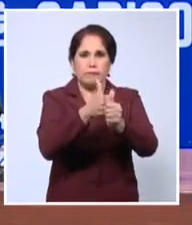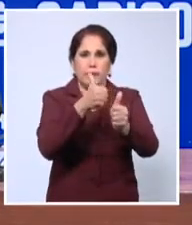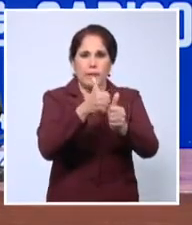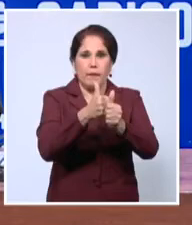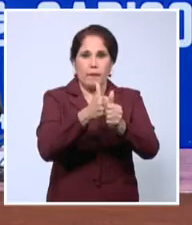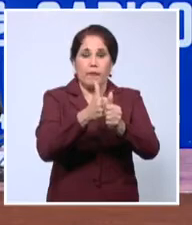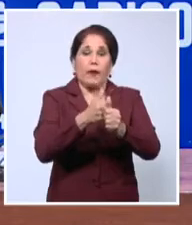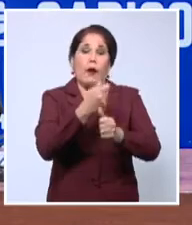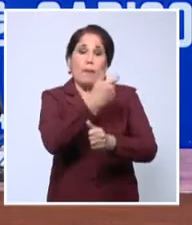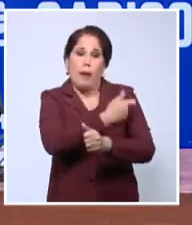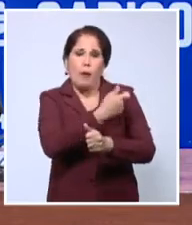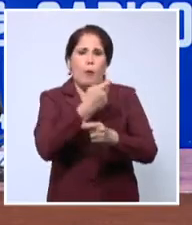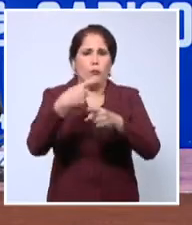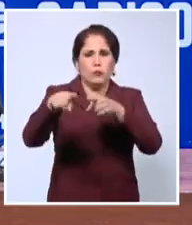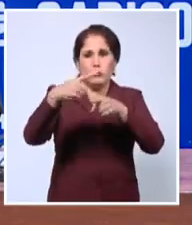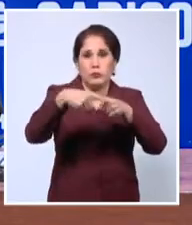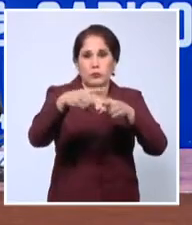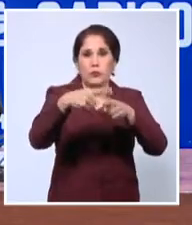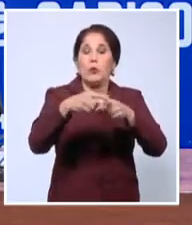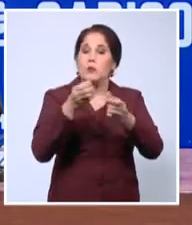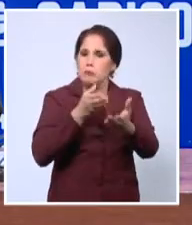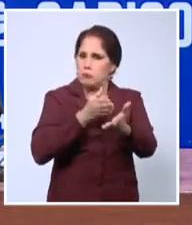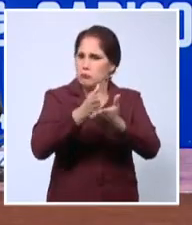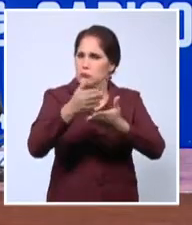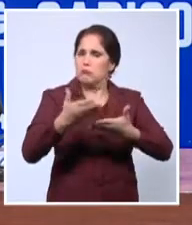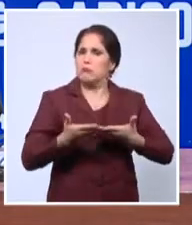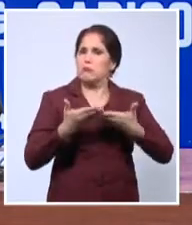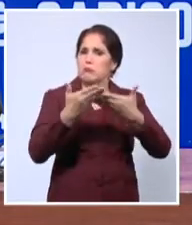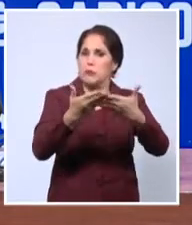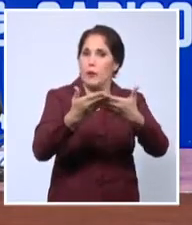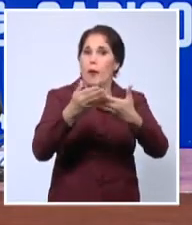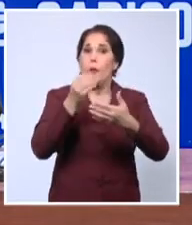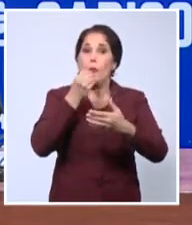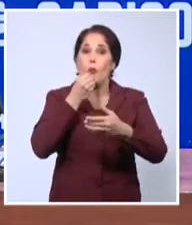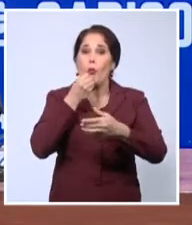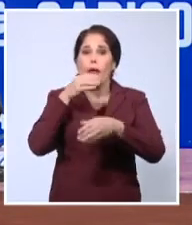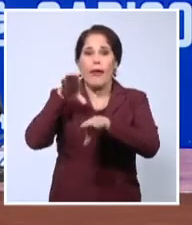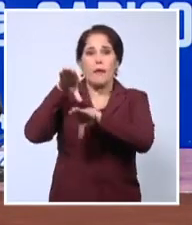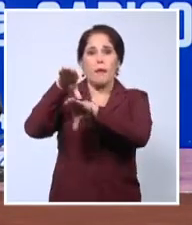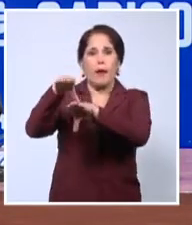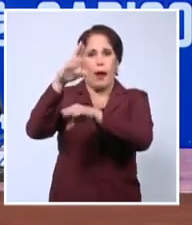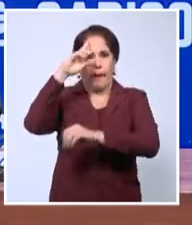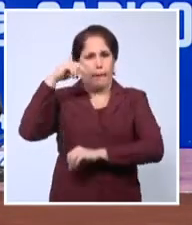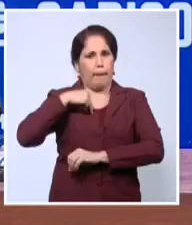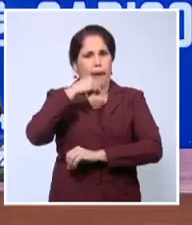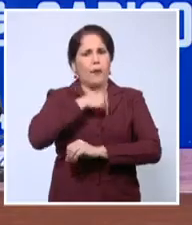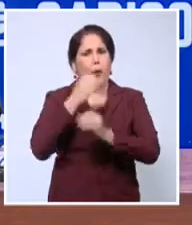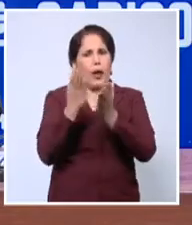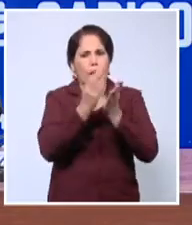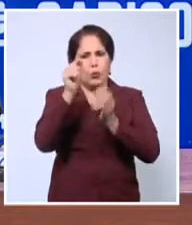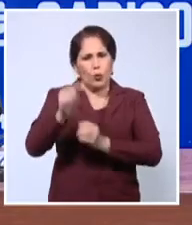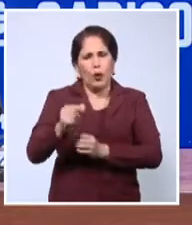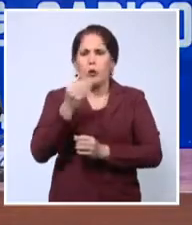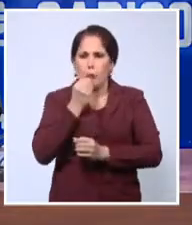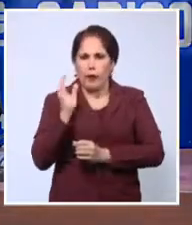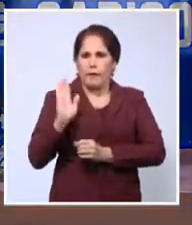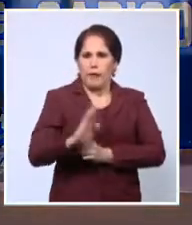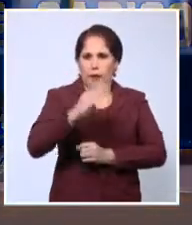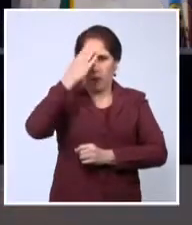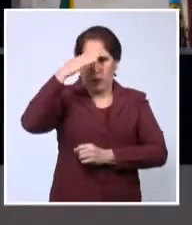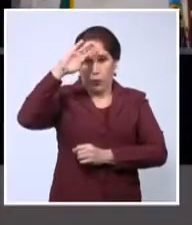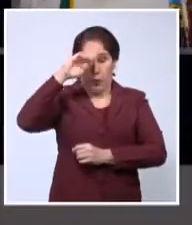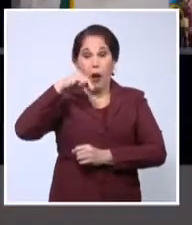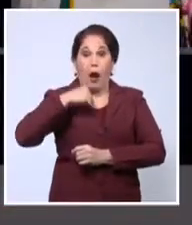epidemiológico y a la vez mantener el ofrecimiento de becas en medicina y otras especialidades. Hoy